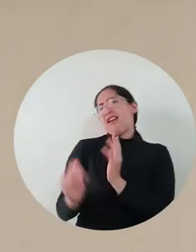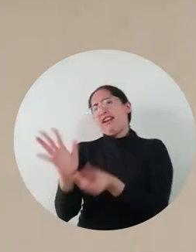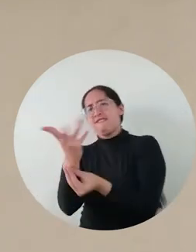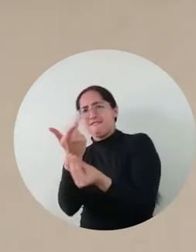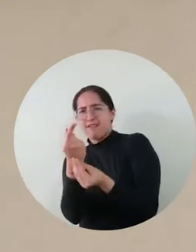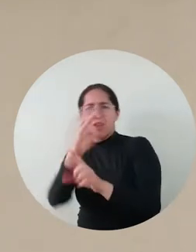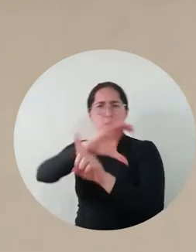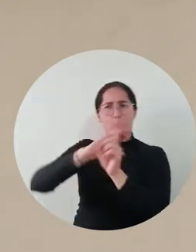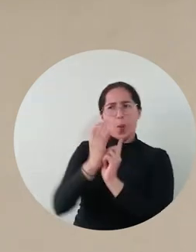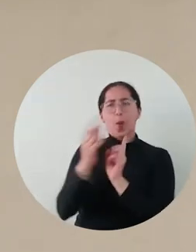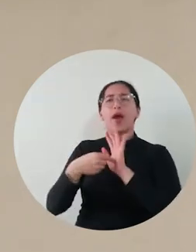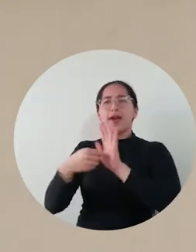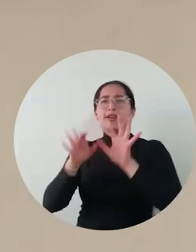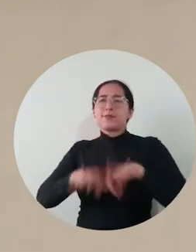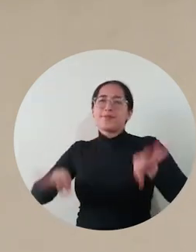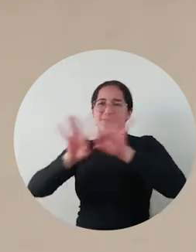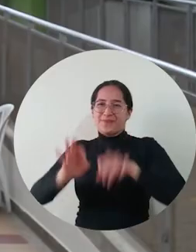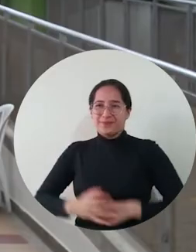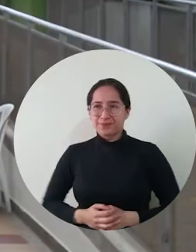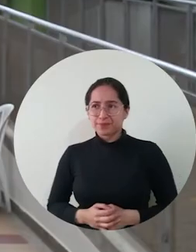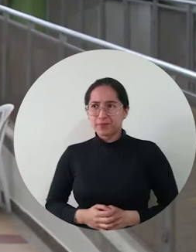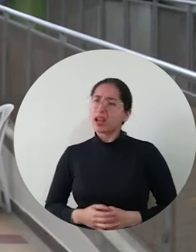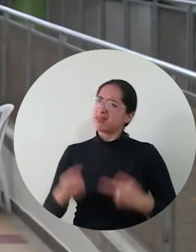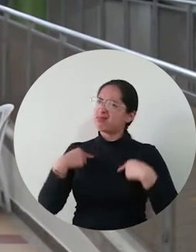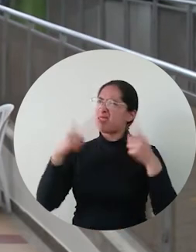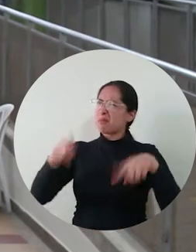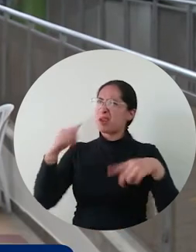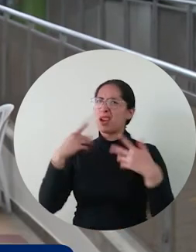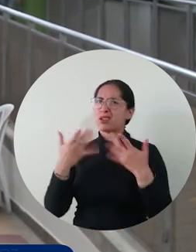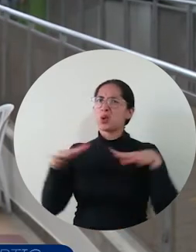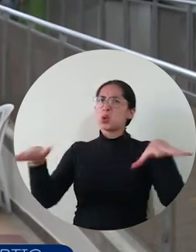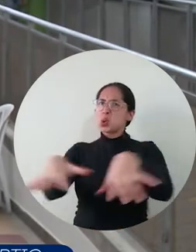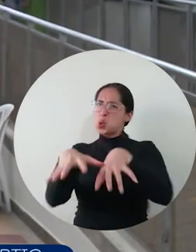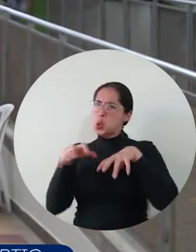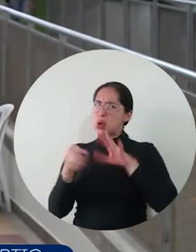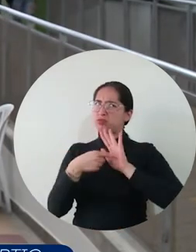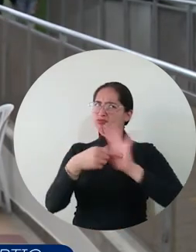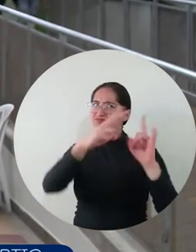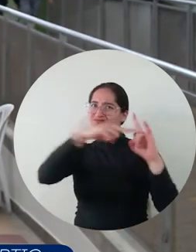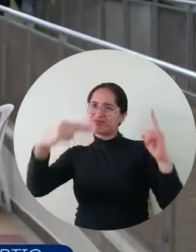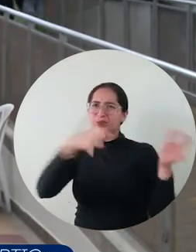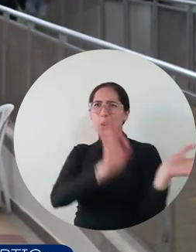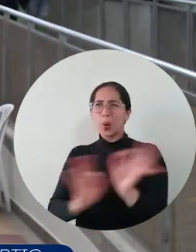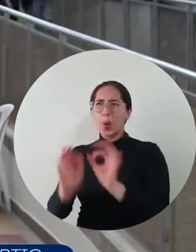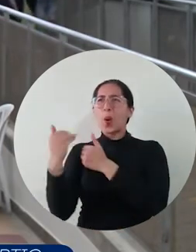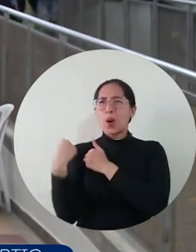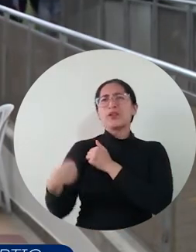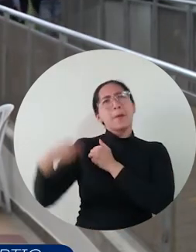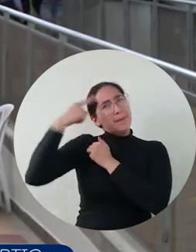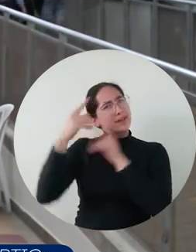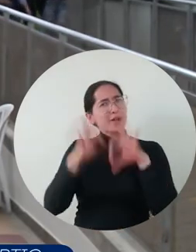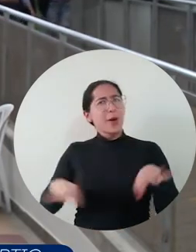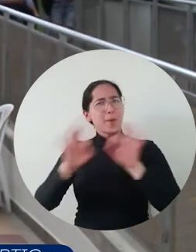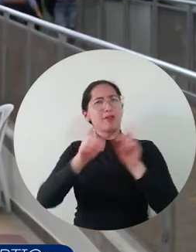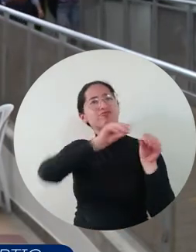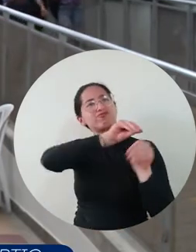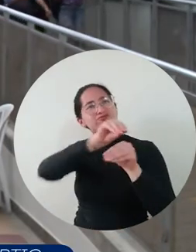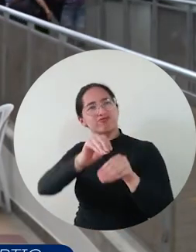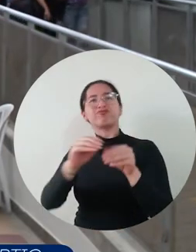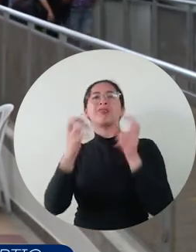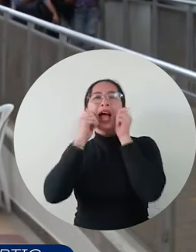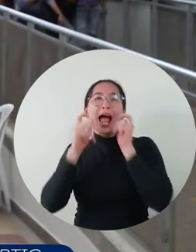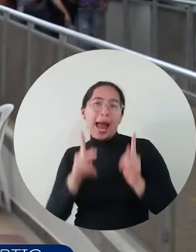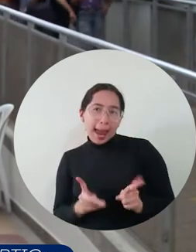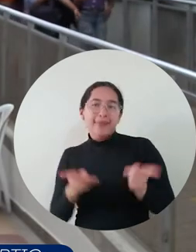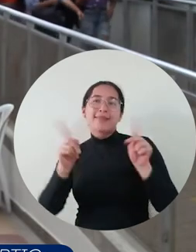dotes artísticos, culturales. Destaco que la universidad haga eventos como estos, porque así como es importante la formación académica,